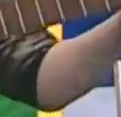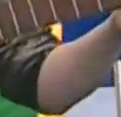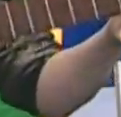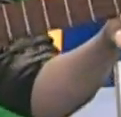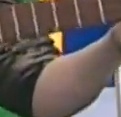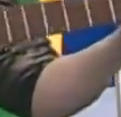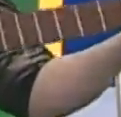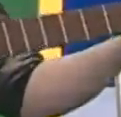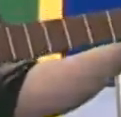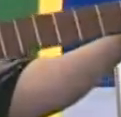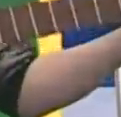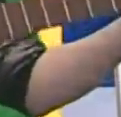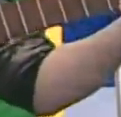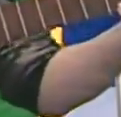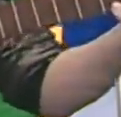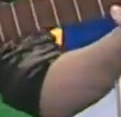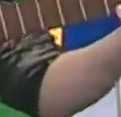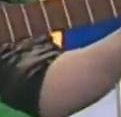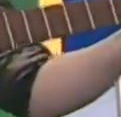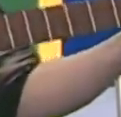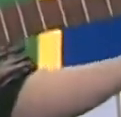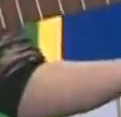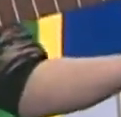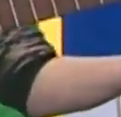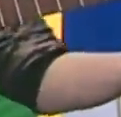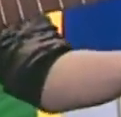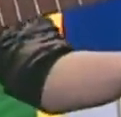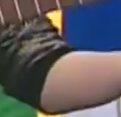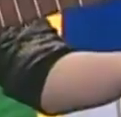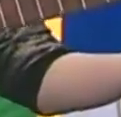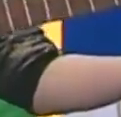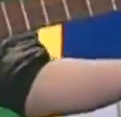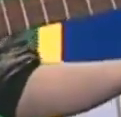ser una idea Un pasado Lo